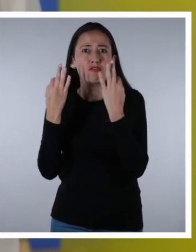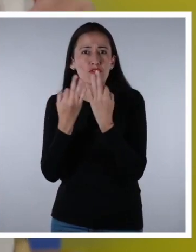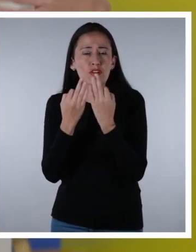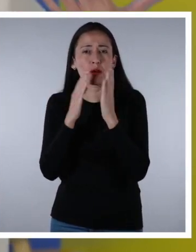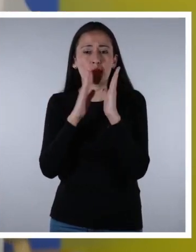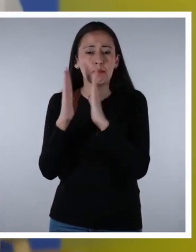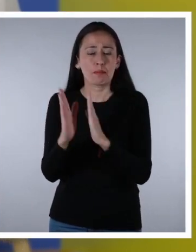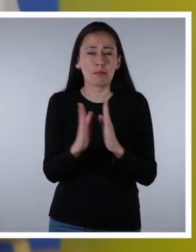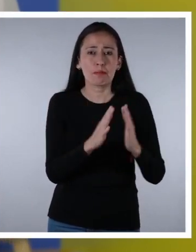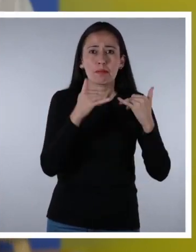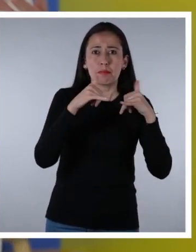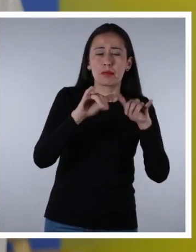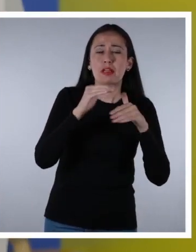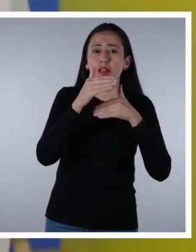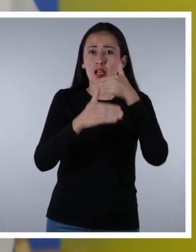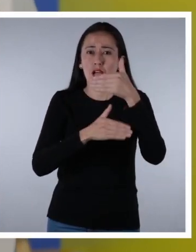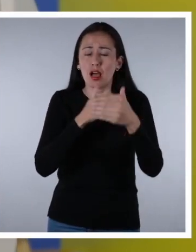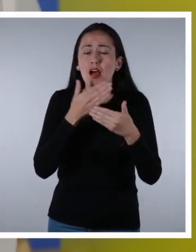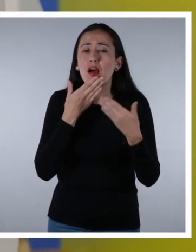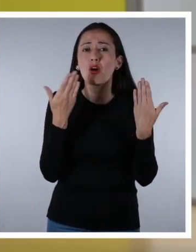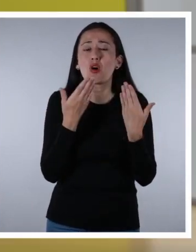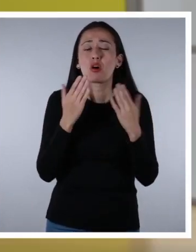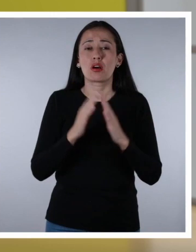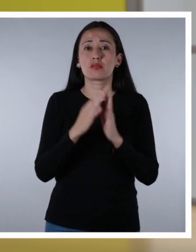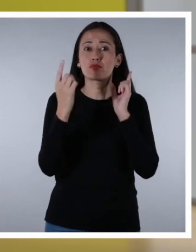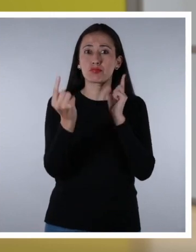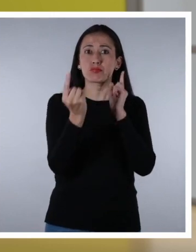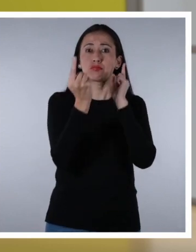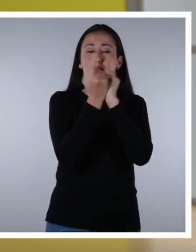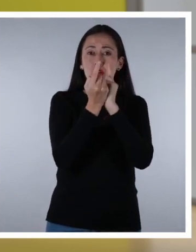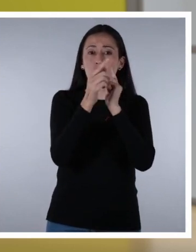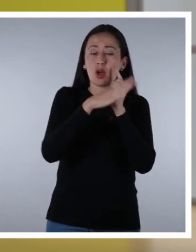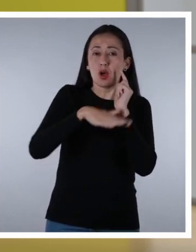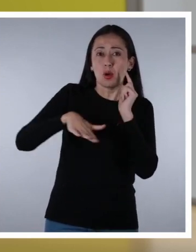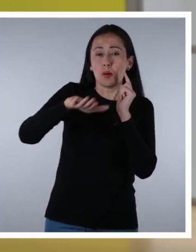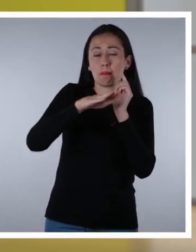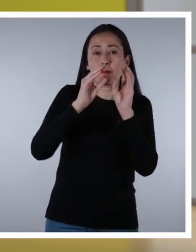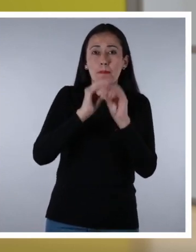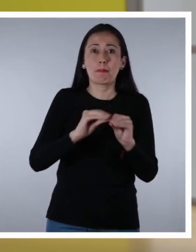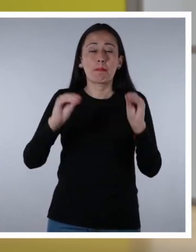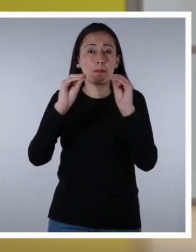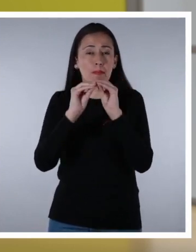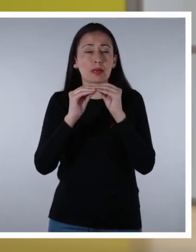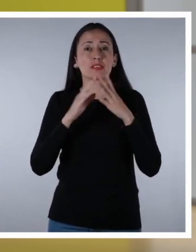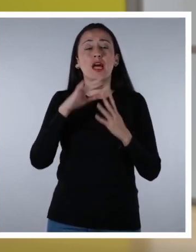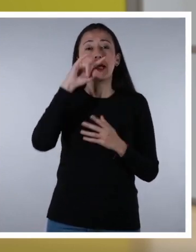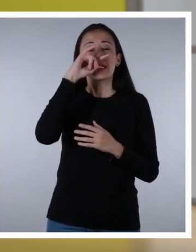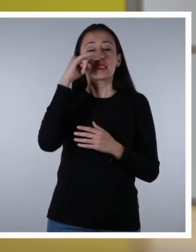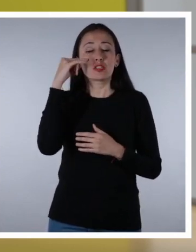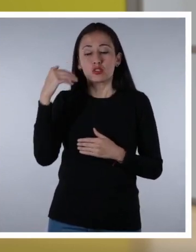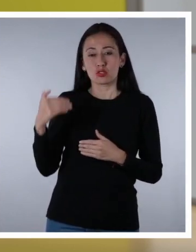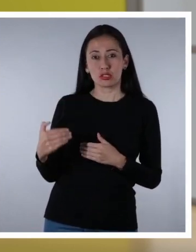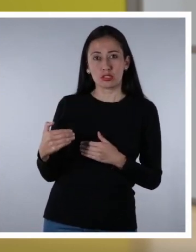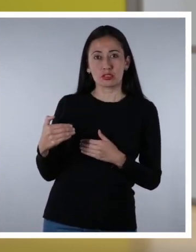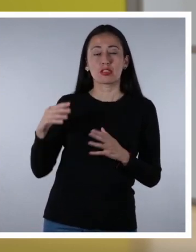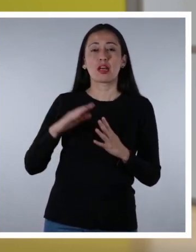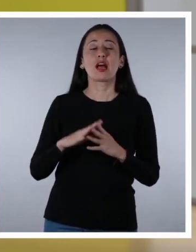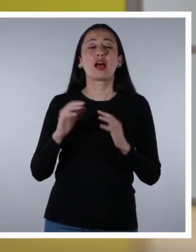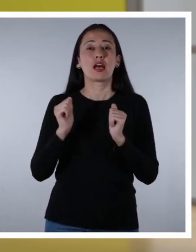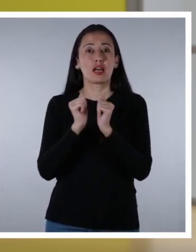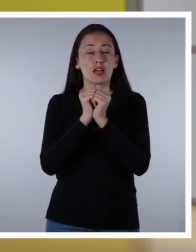preguntas o información que encuentren a su alrededor es una práctica que debe fomentarse desde la infancia con información